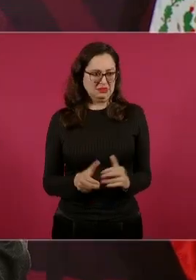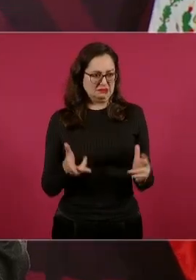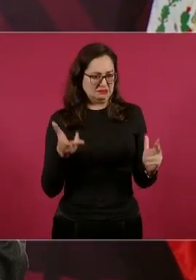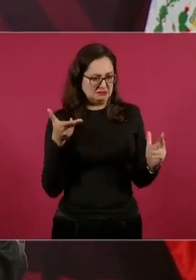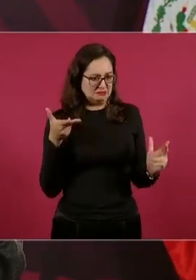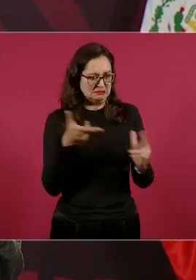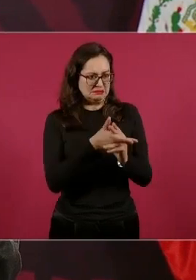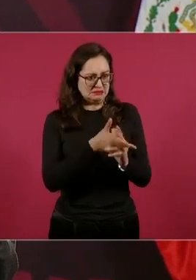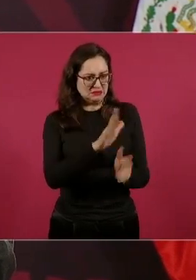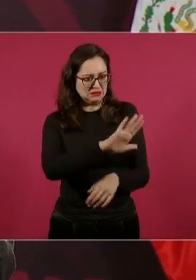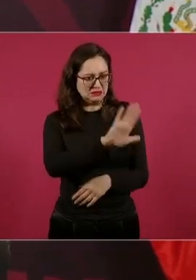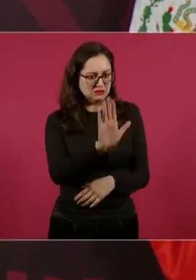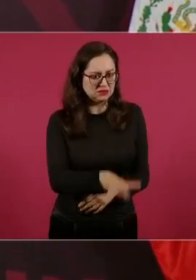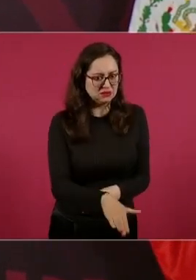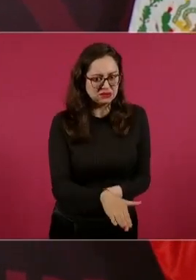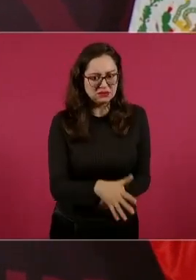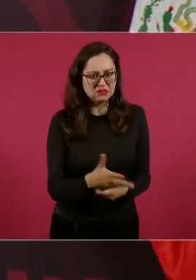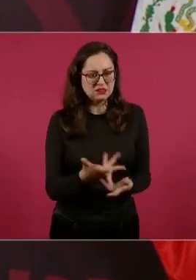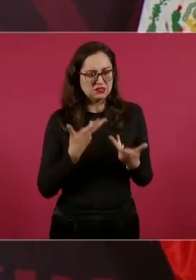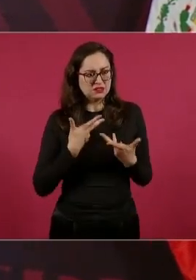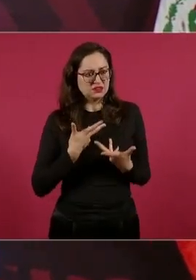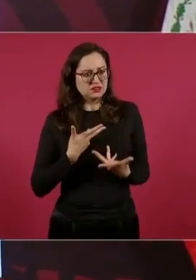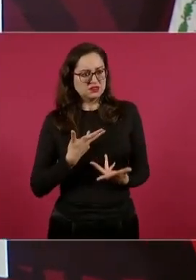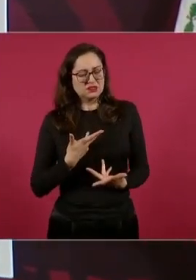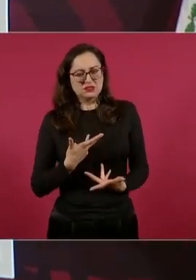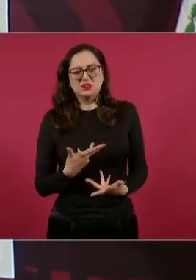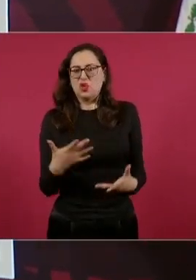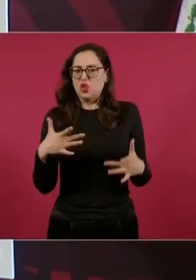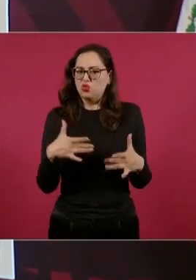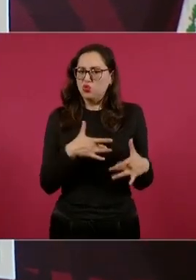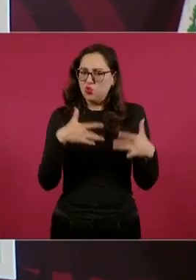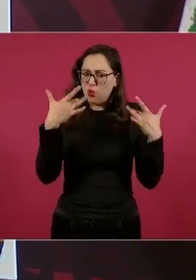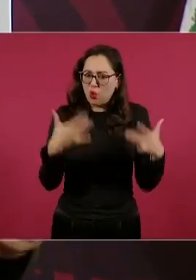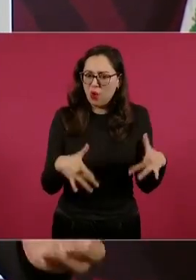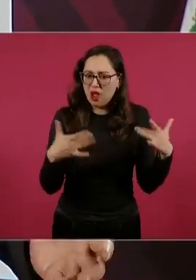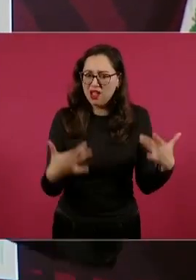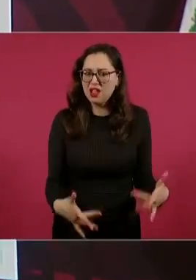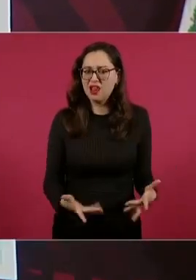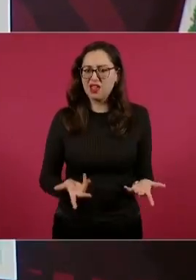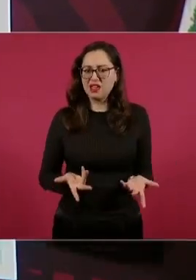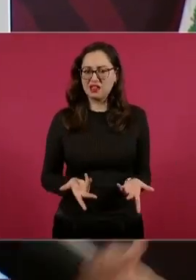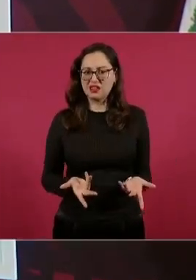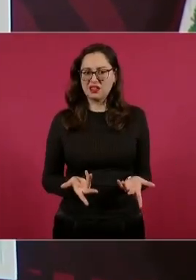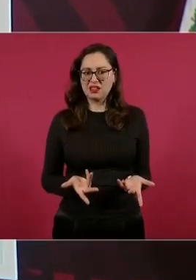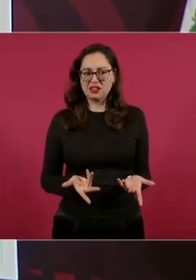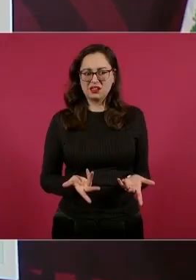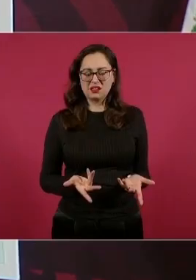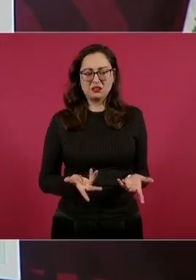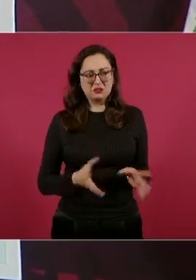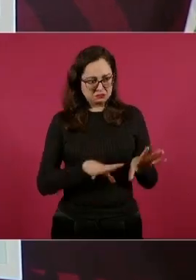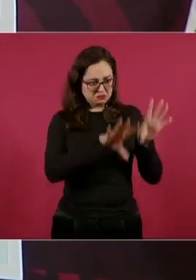más si se trata de un inocente y que al poco tiempo